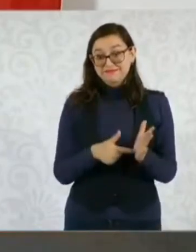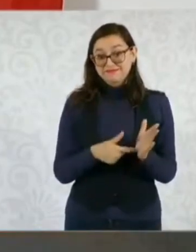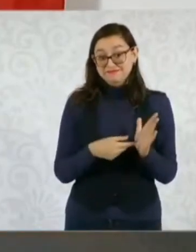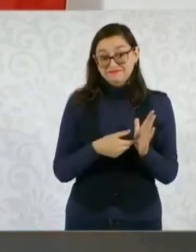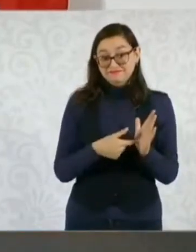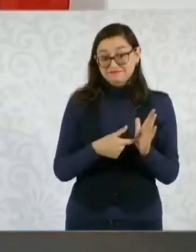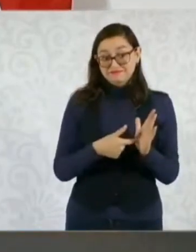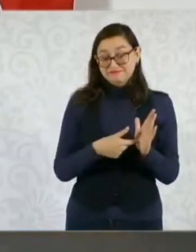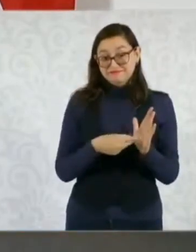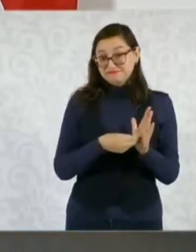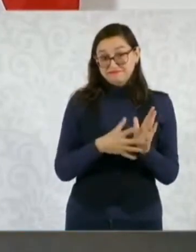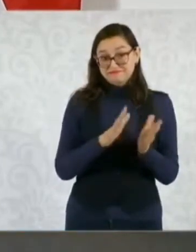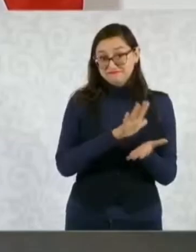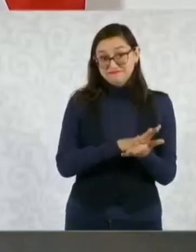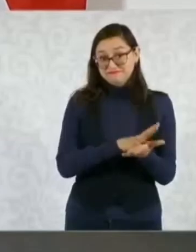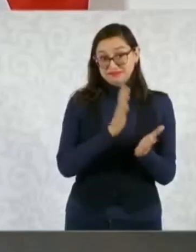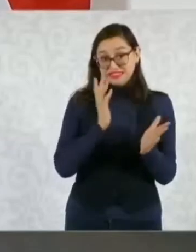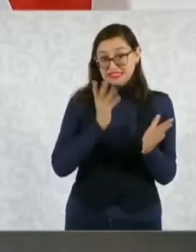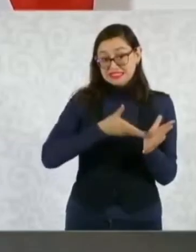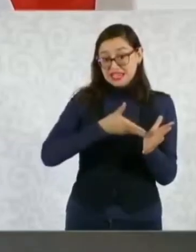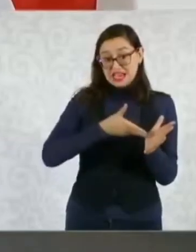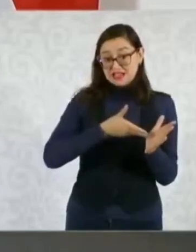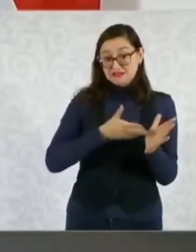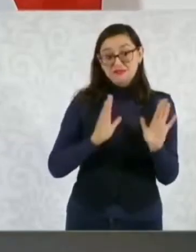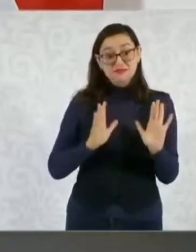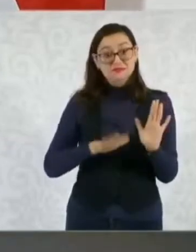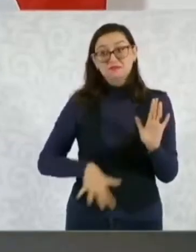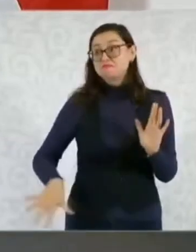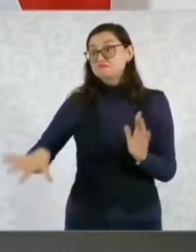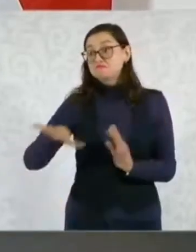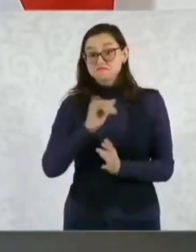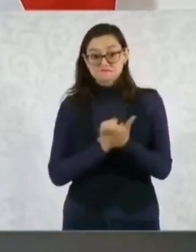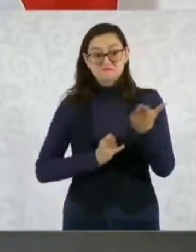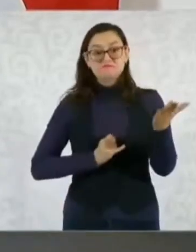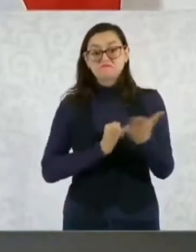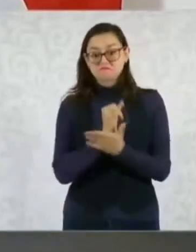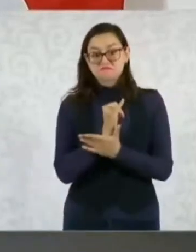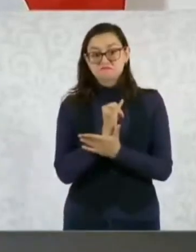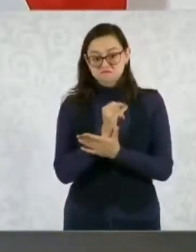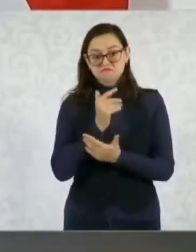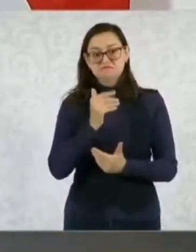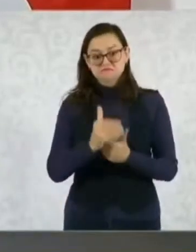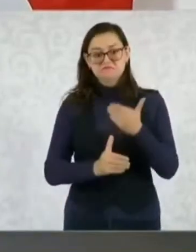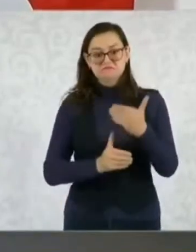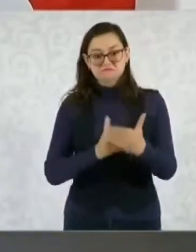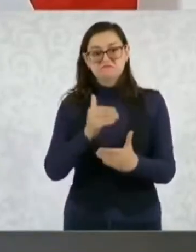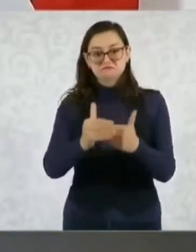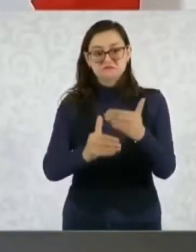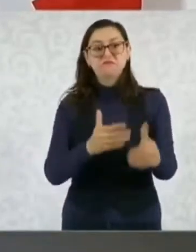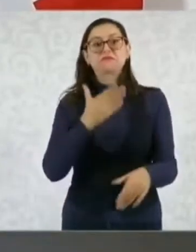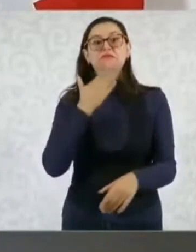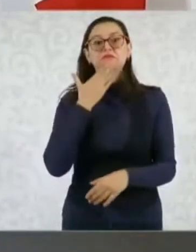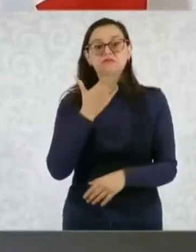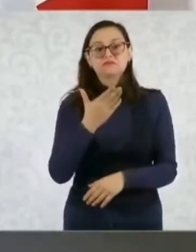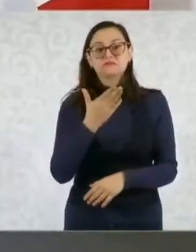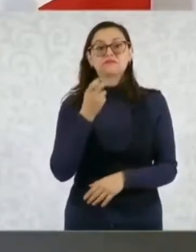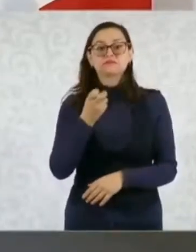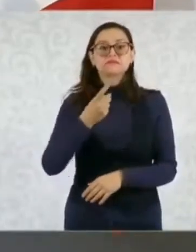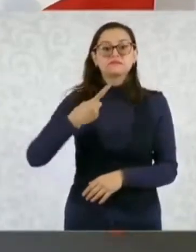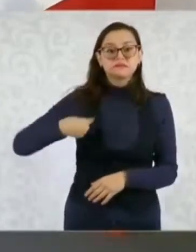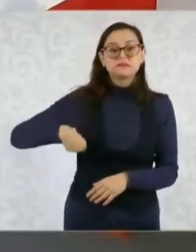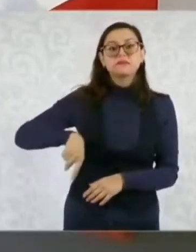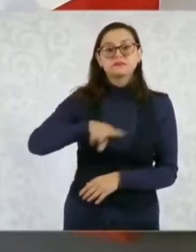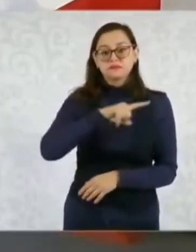México decidió y eso va a ocurrir y se va a hacer bien, eso es lo que nos corresponde desde el Ejecutivo,